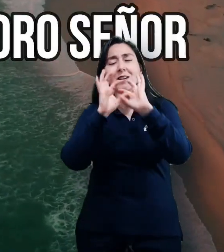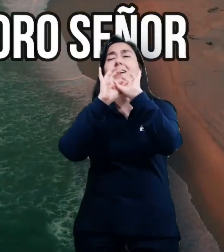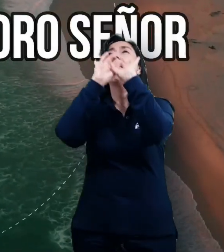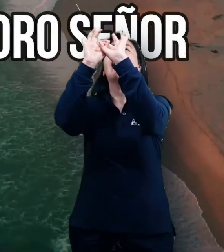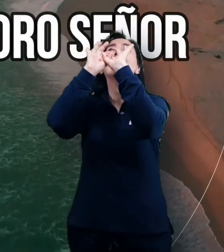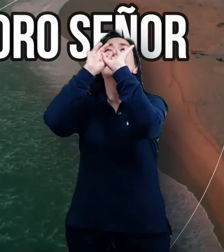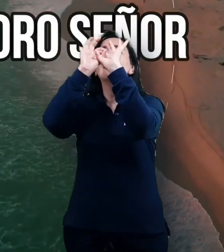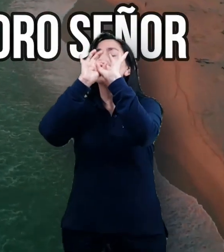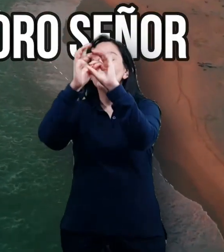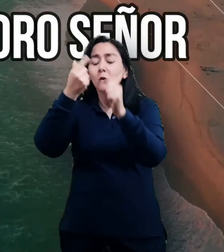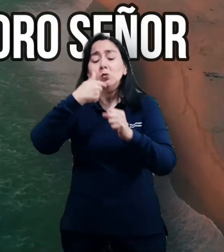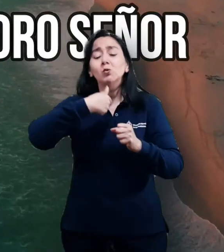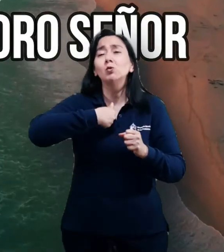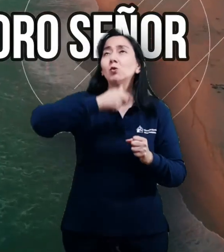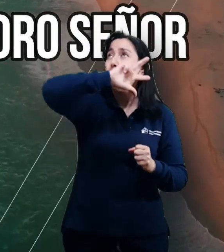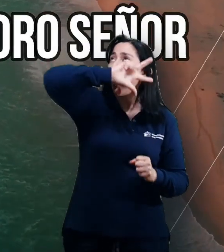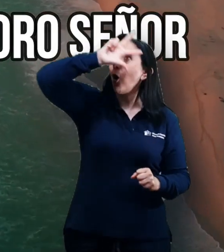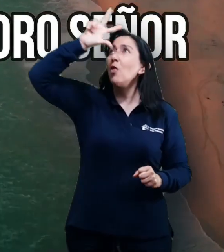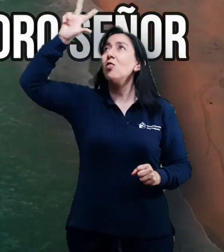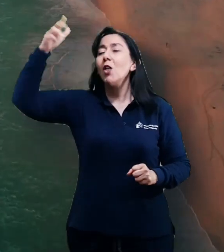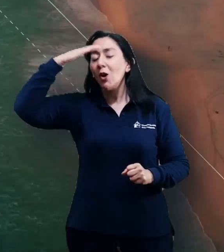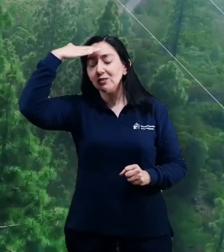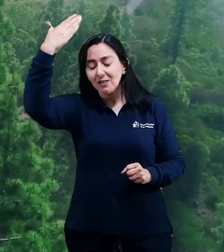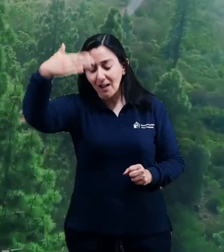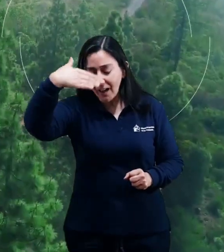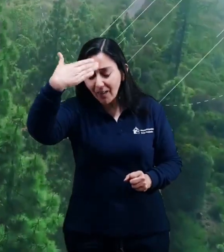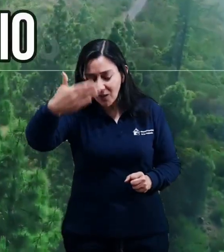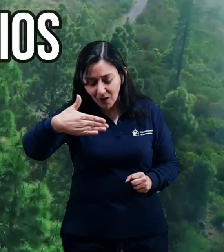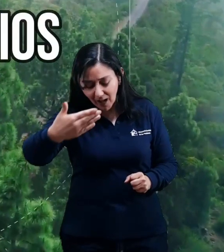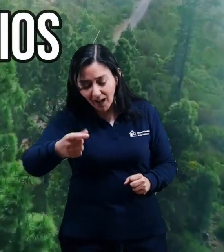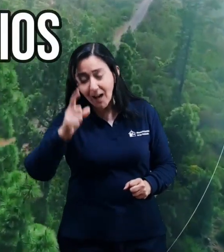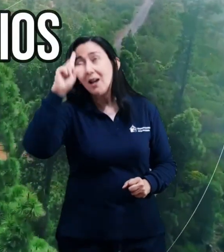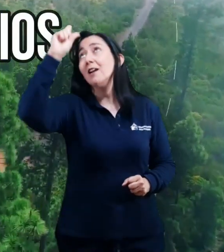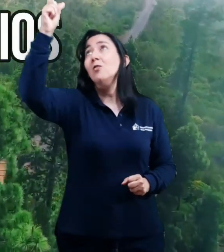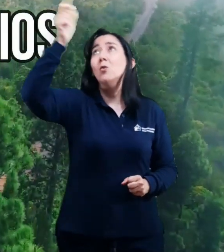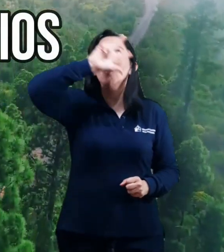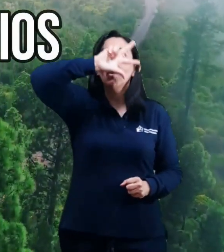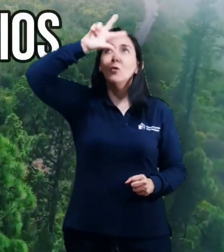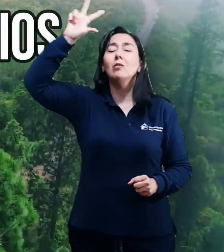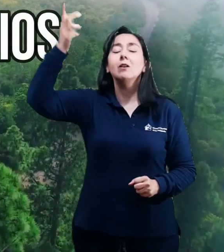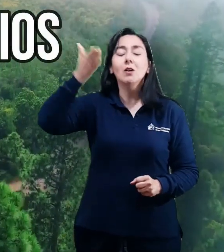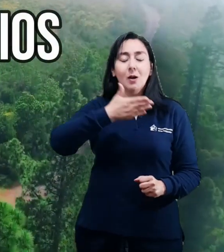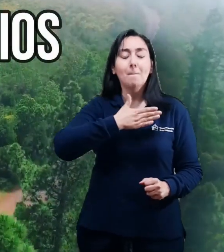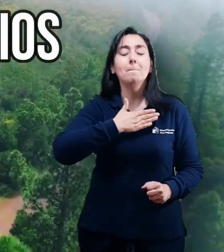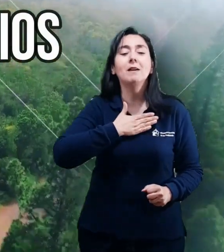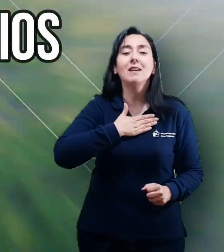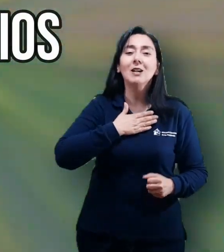gratitud te adoro, Señor, tú eres mi Dios